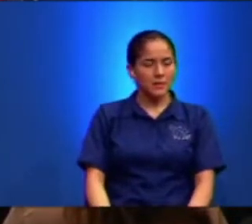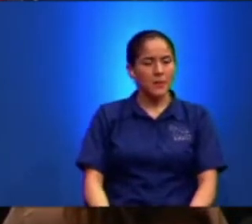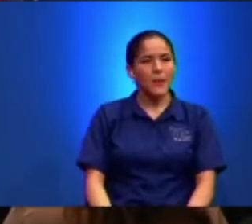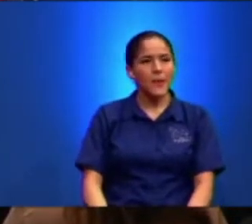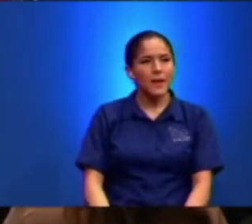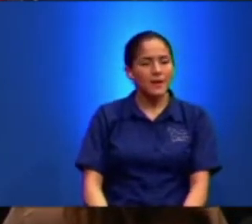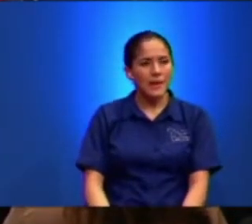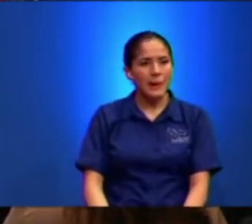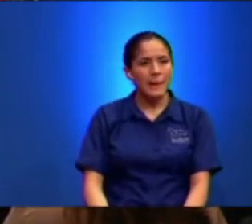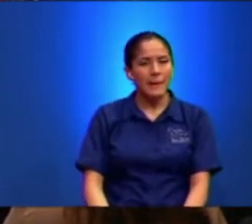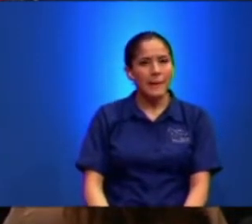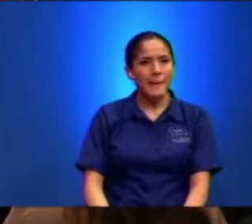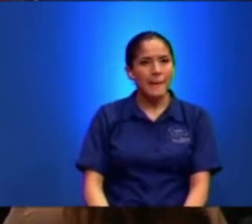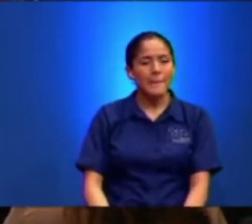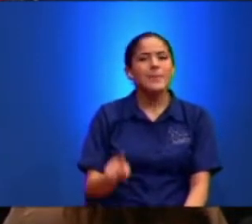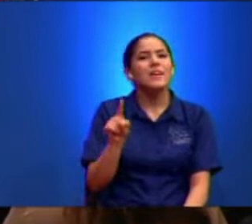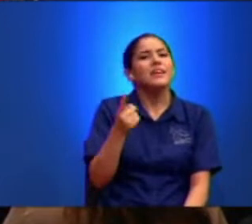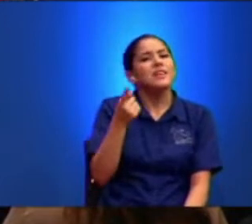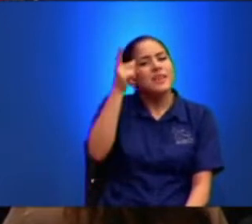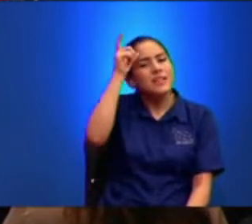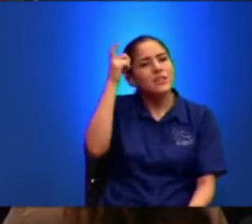Peor Que Usted Quieren Lo Cree